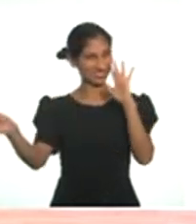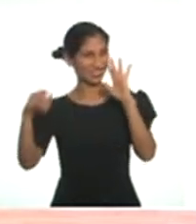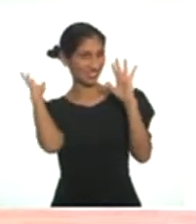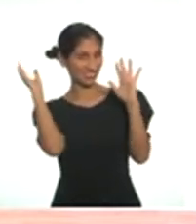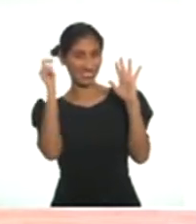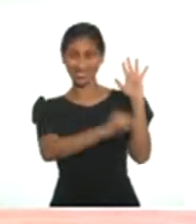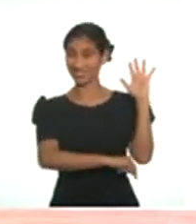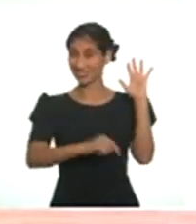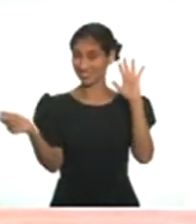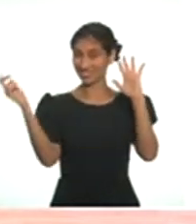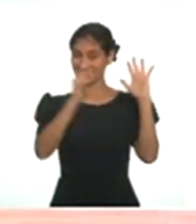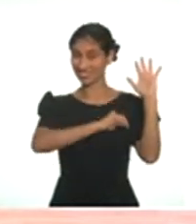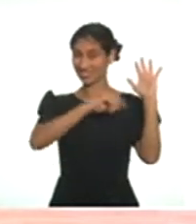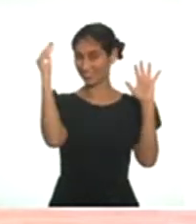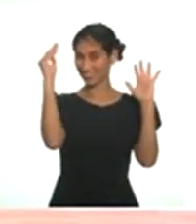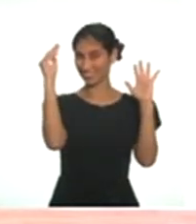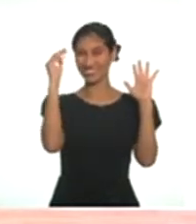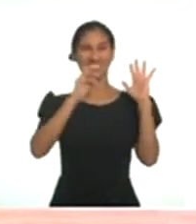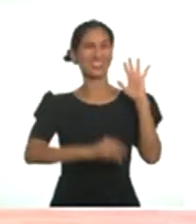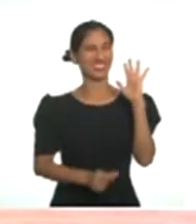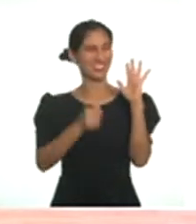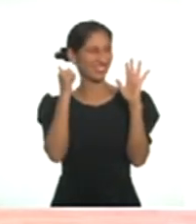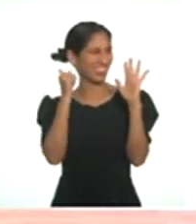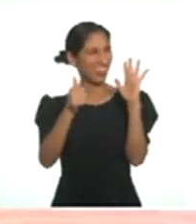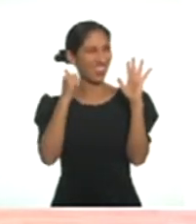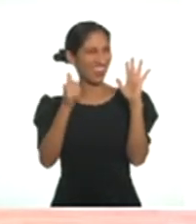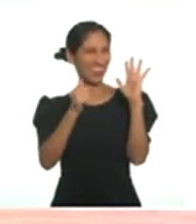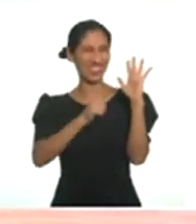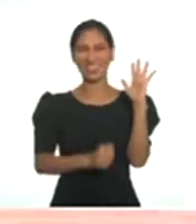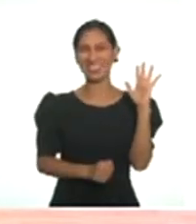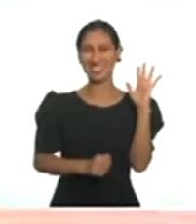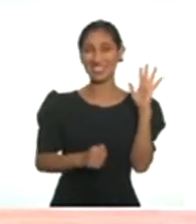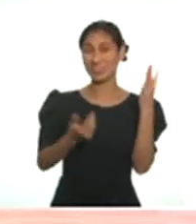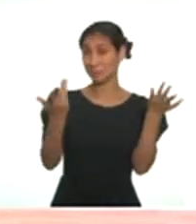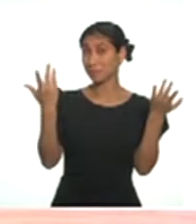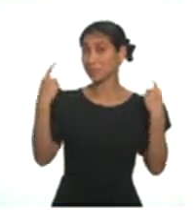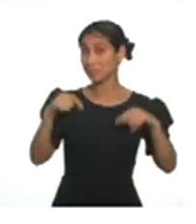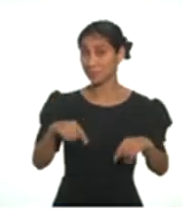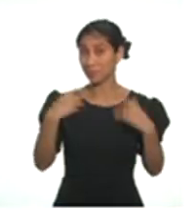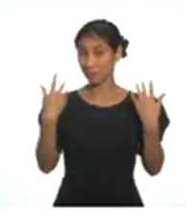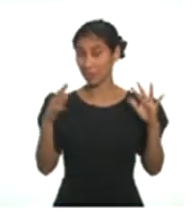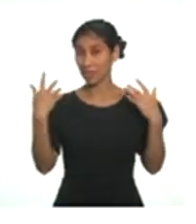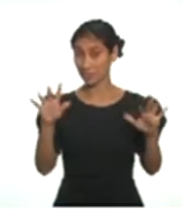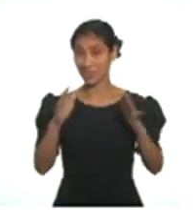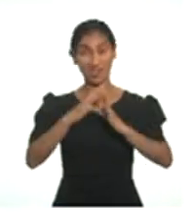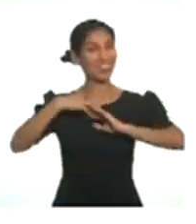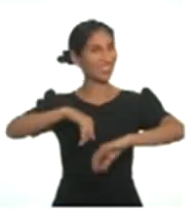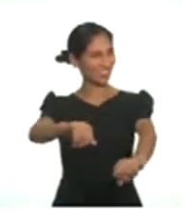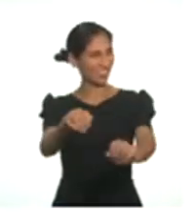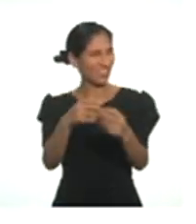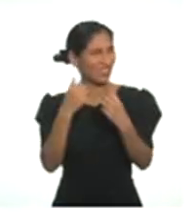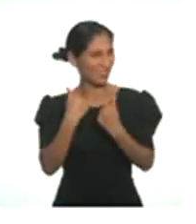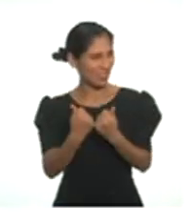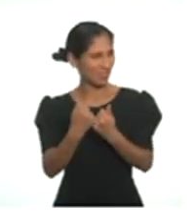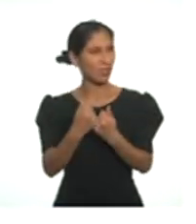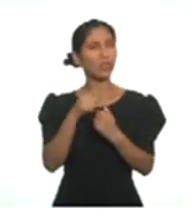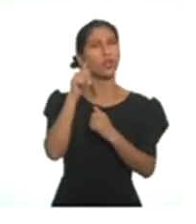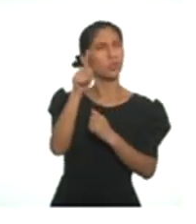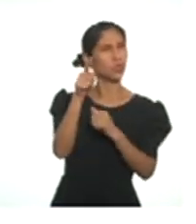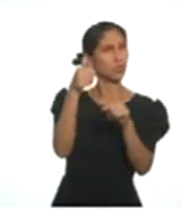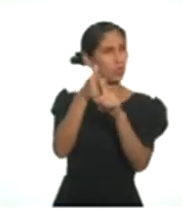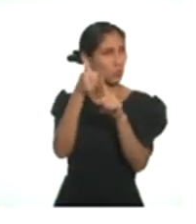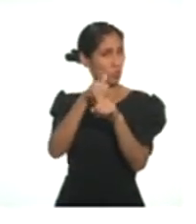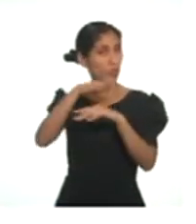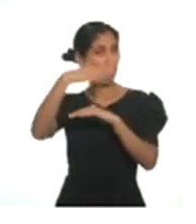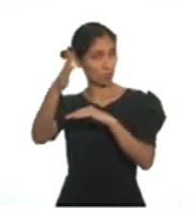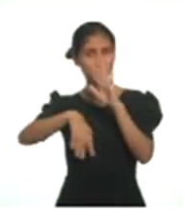Ja. Boom. Ja. Boom. Boom. Hey. Buenísimo. Y ahora que ya nos hemos divertido y lo hemos pasado genial, los